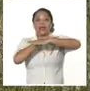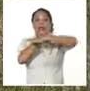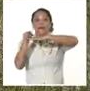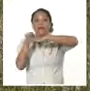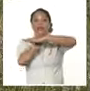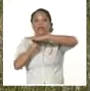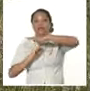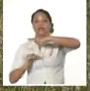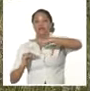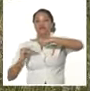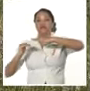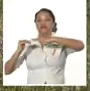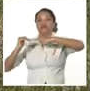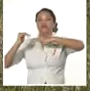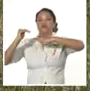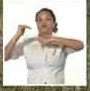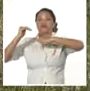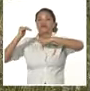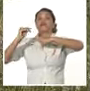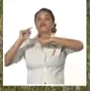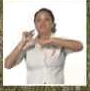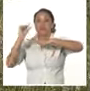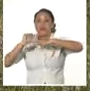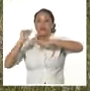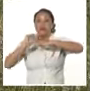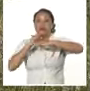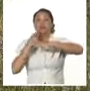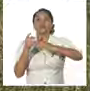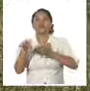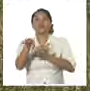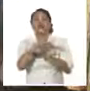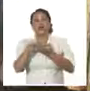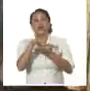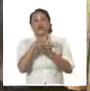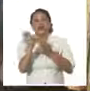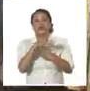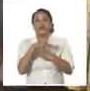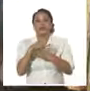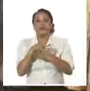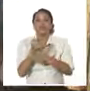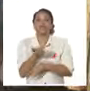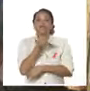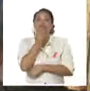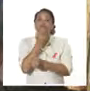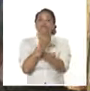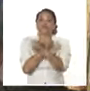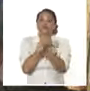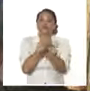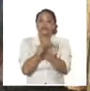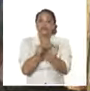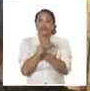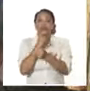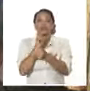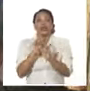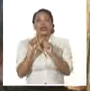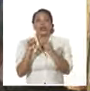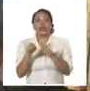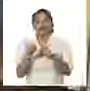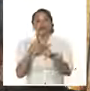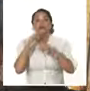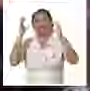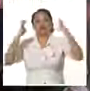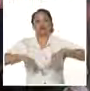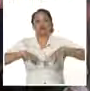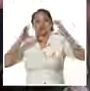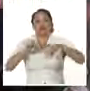acciones de evacuación en el barrio de Crín, La Veguita, Cabaña, Armando Mestre y Zonas Bajas del Litoral Moense, como publica en